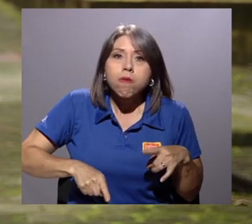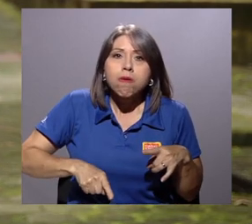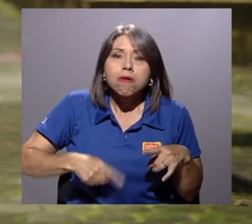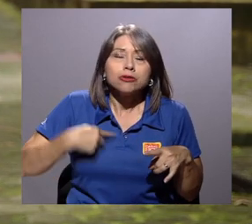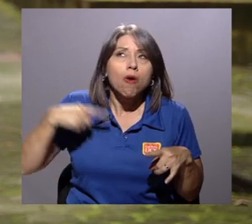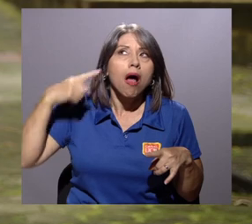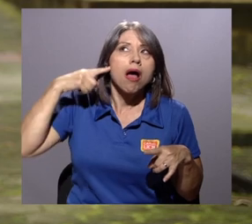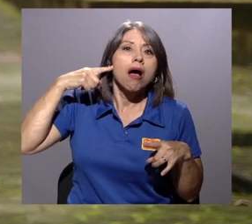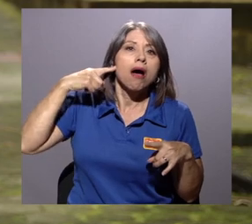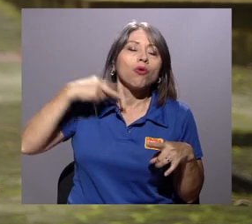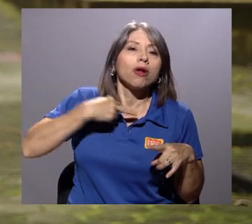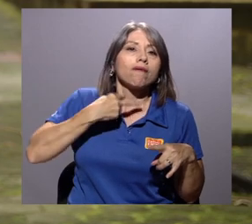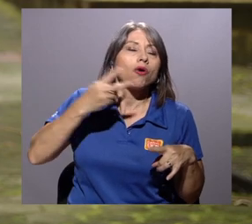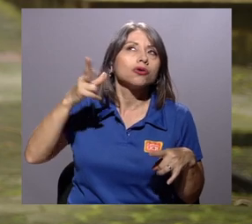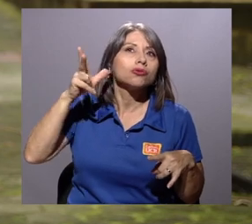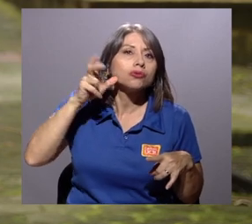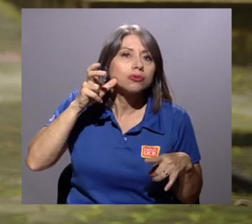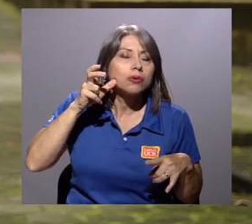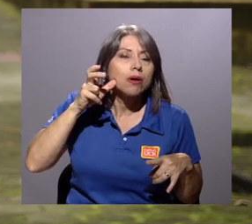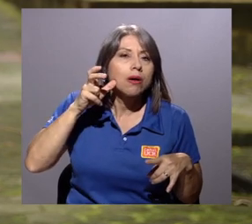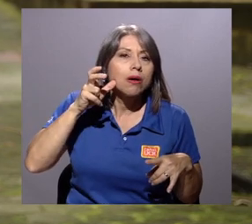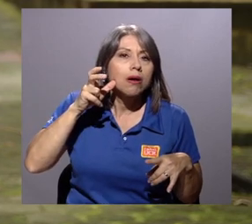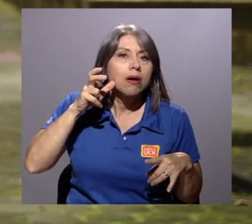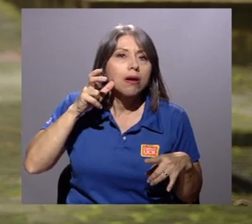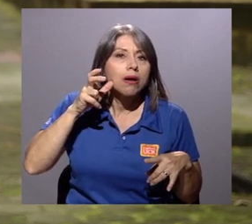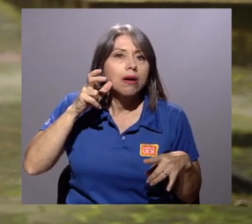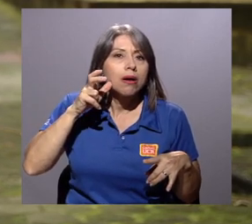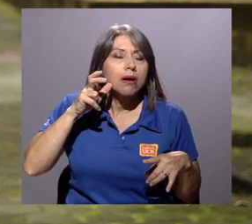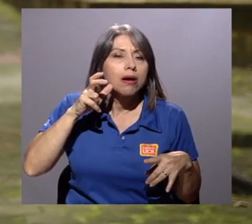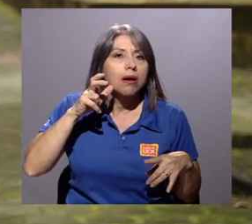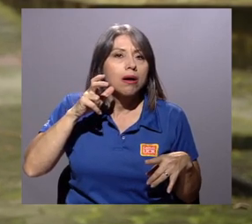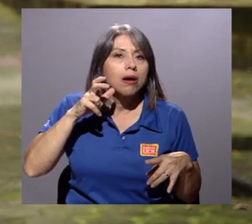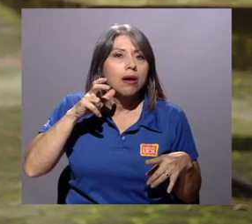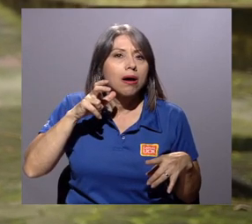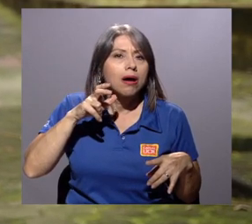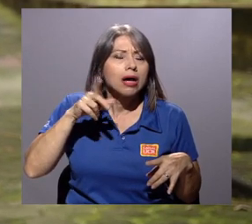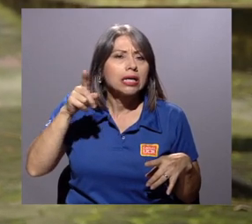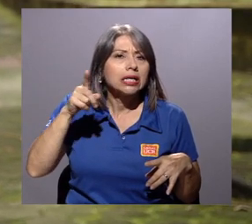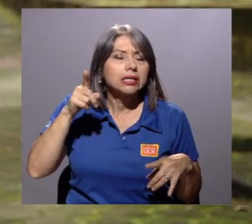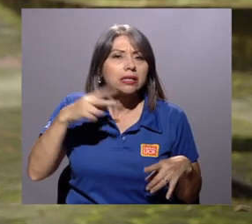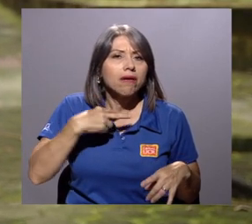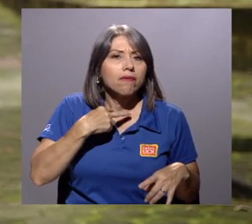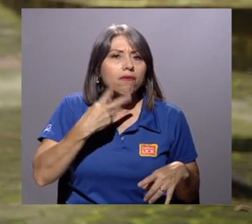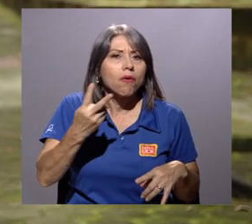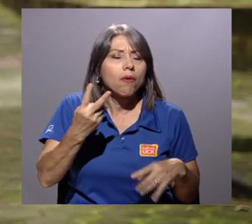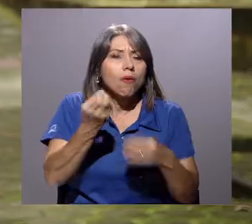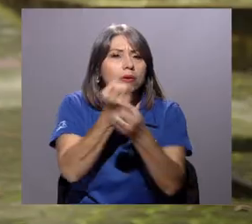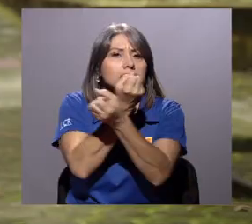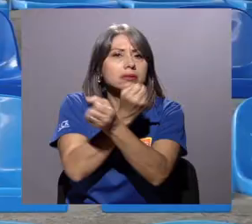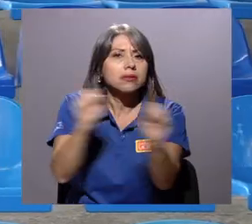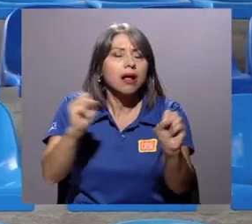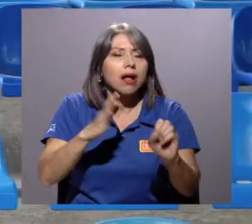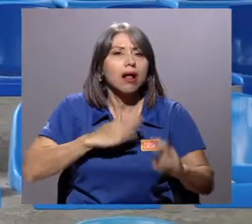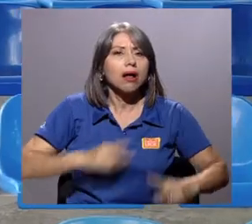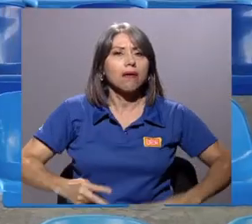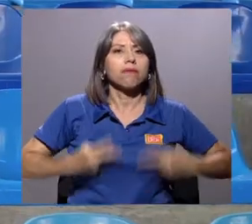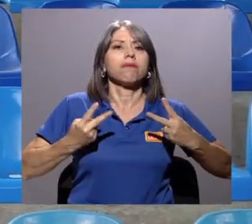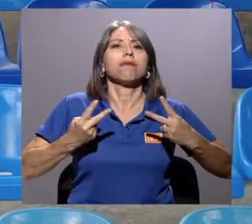escuché una voz, esa voz salvó mi vida.